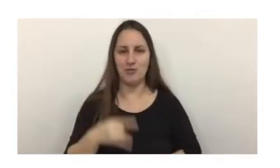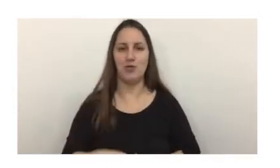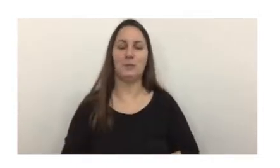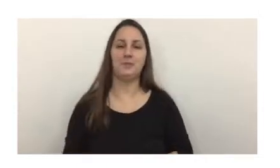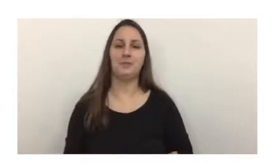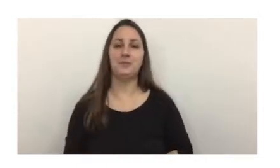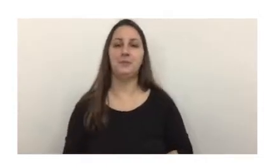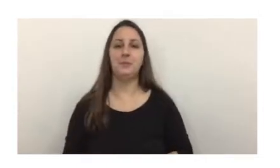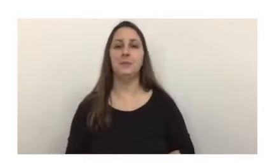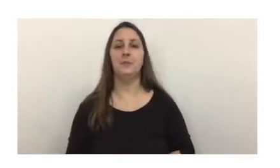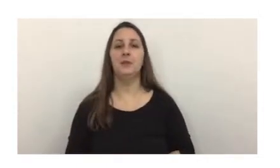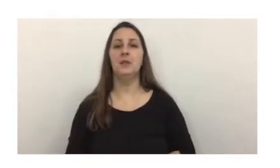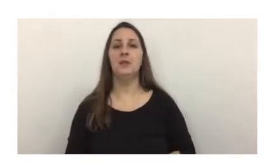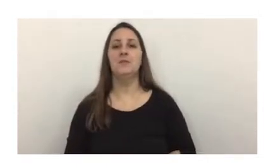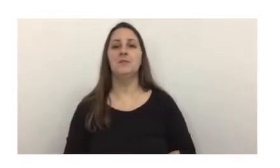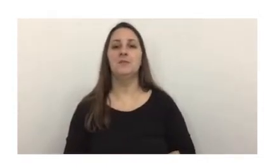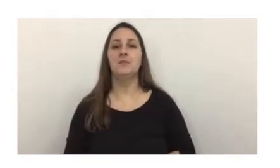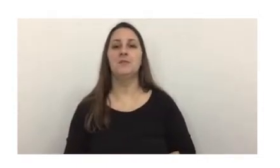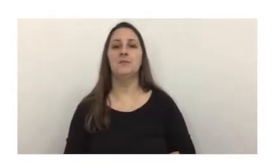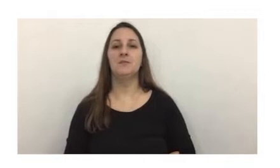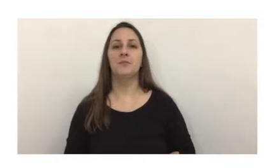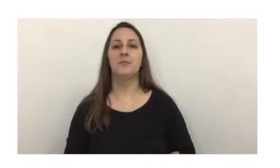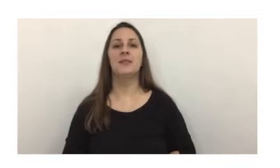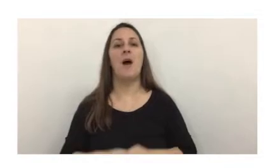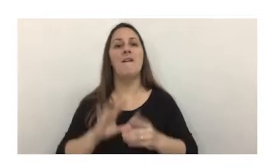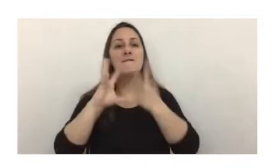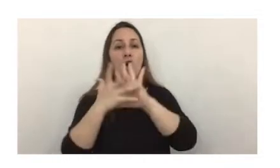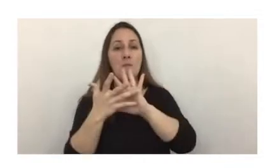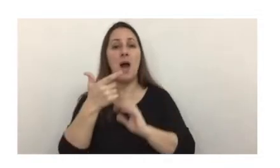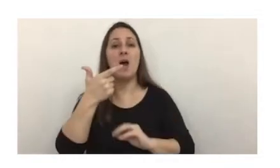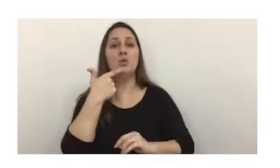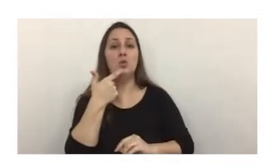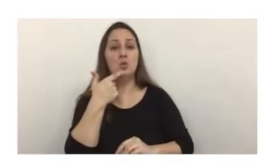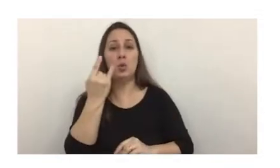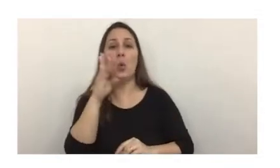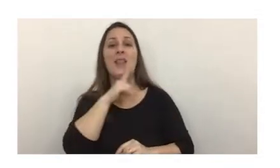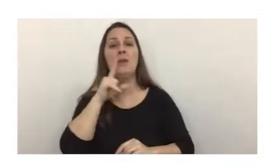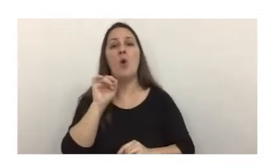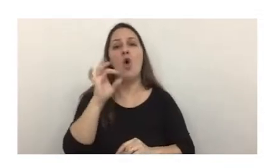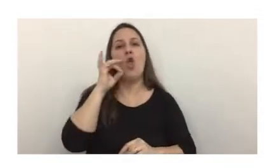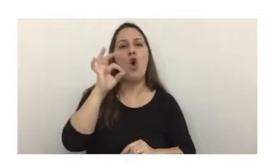se refiere al tipo subjetivo se requiere el dolo directo muchos